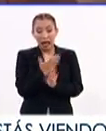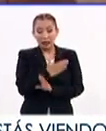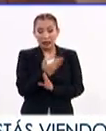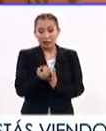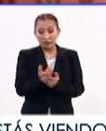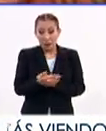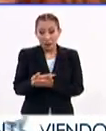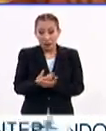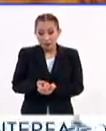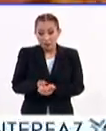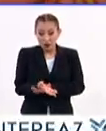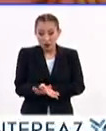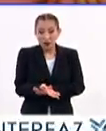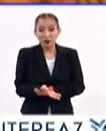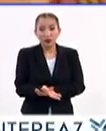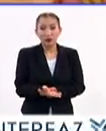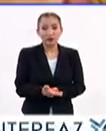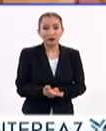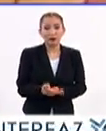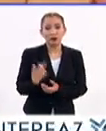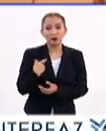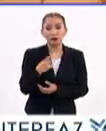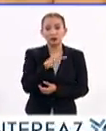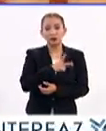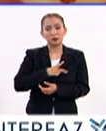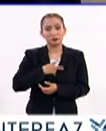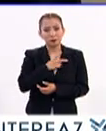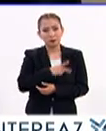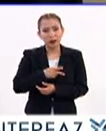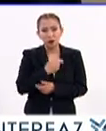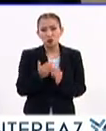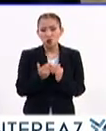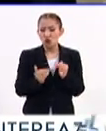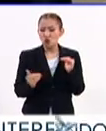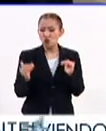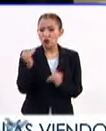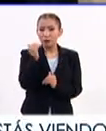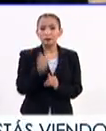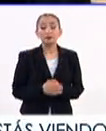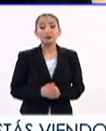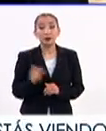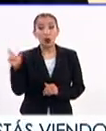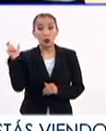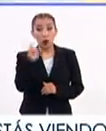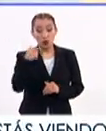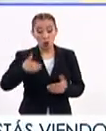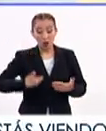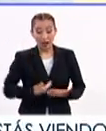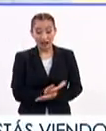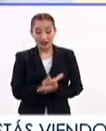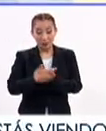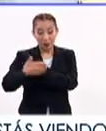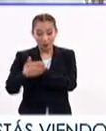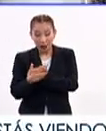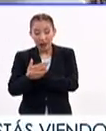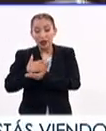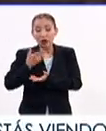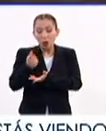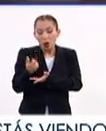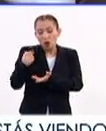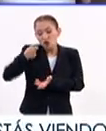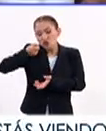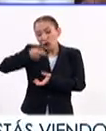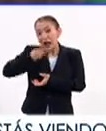nacimiento y sus cargas virales van a estar muy elevadas. Al momento en que nace el bebé se le dará una